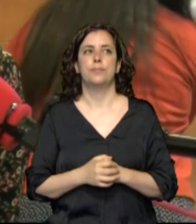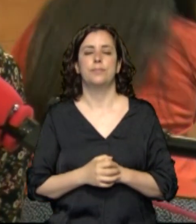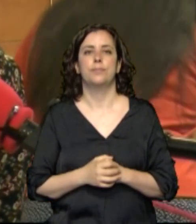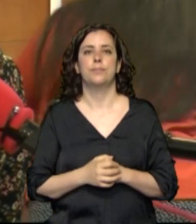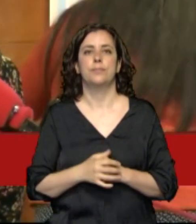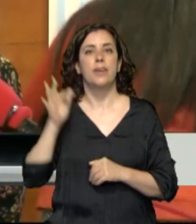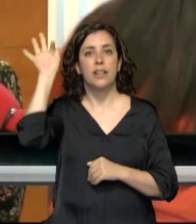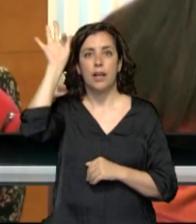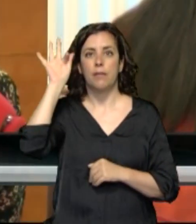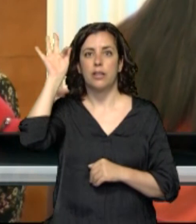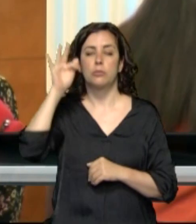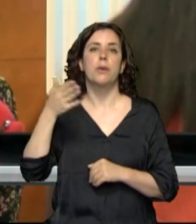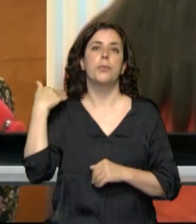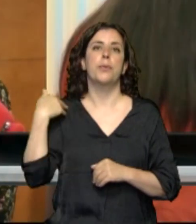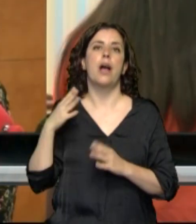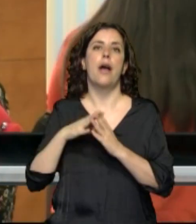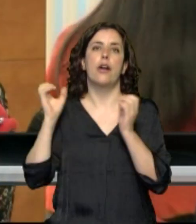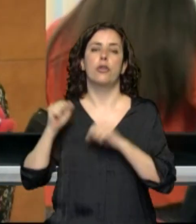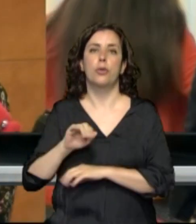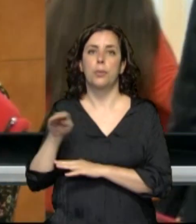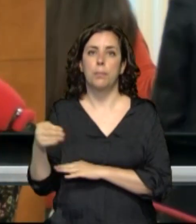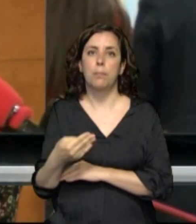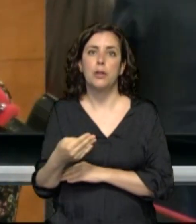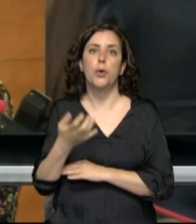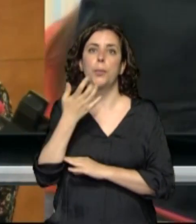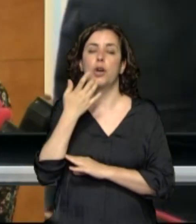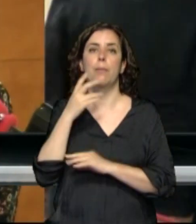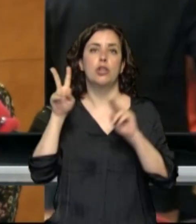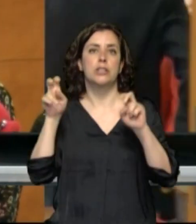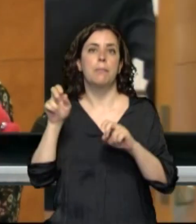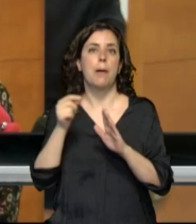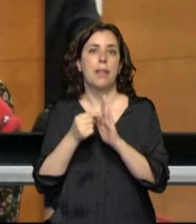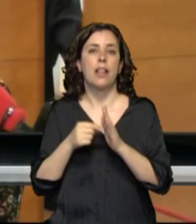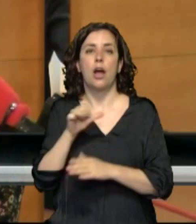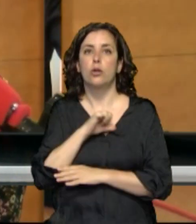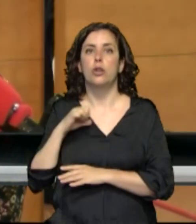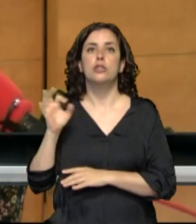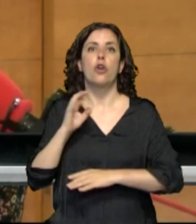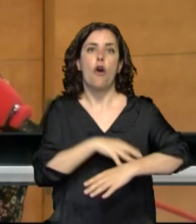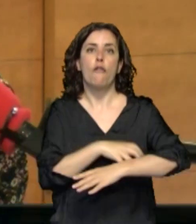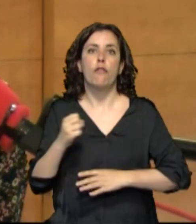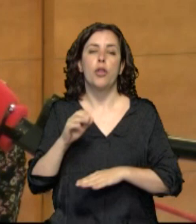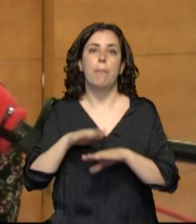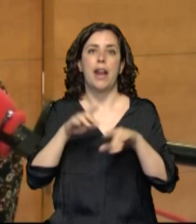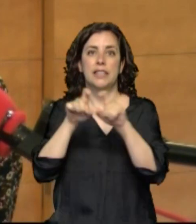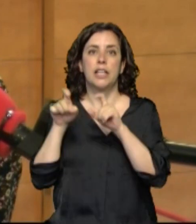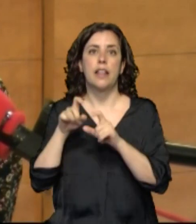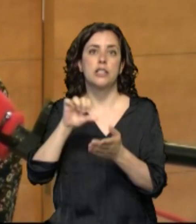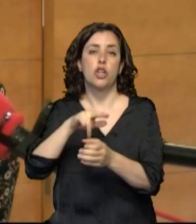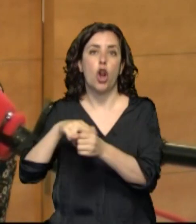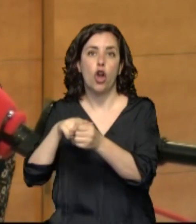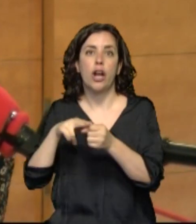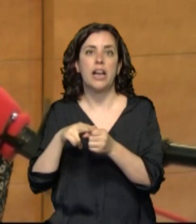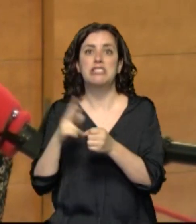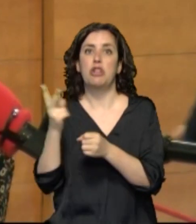Navarra Suma acordó con el Achevildu, por ejemplo, la medida de autónomos o el fondo para las entidades locales fue un acuerdo entre el Achevildu